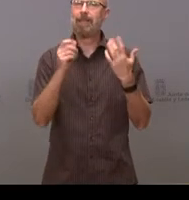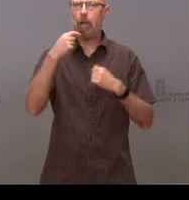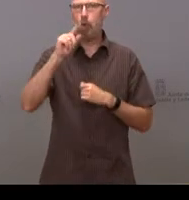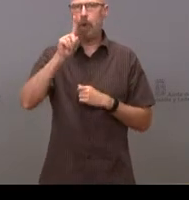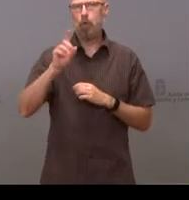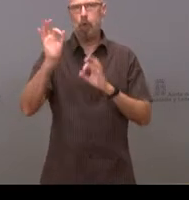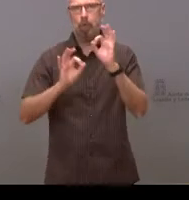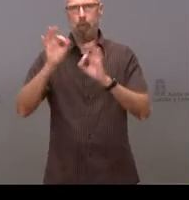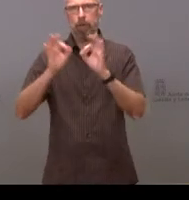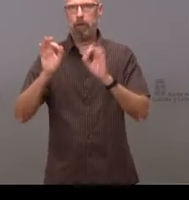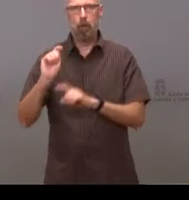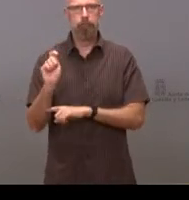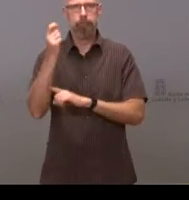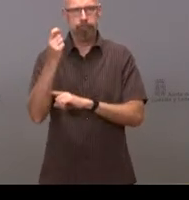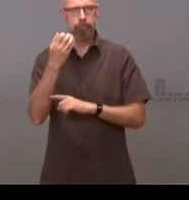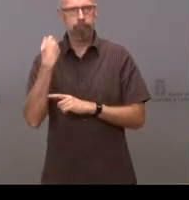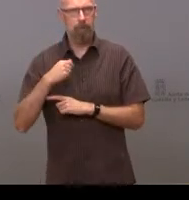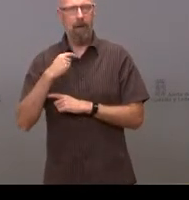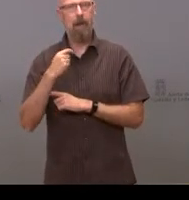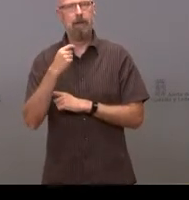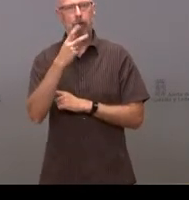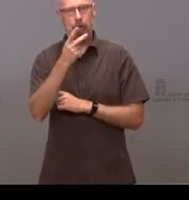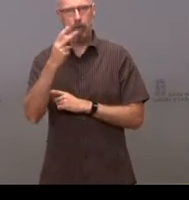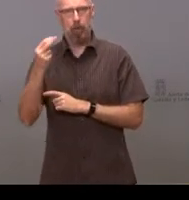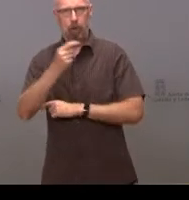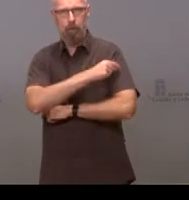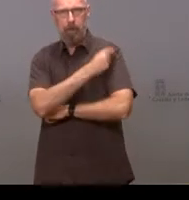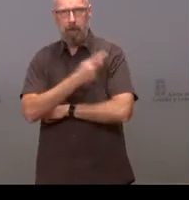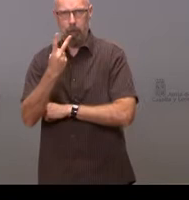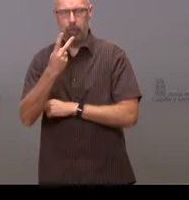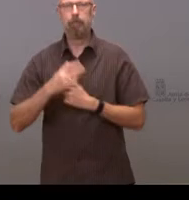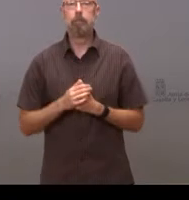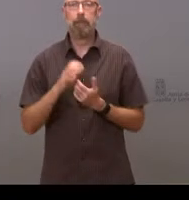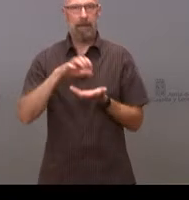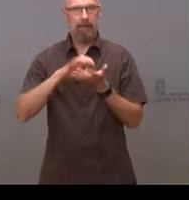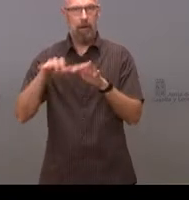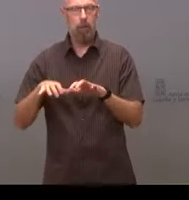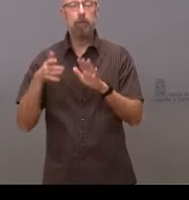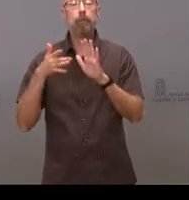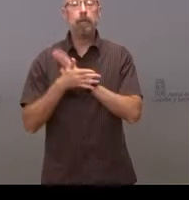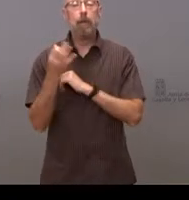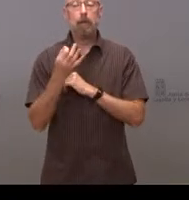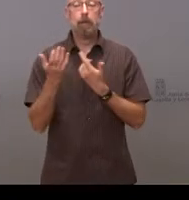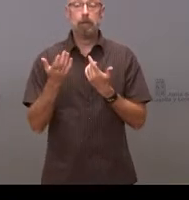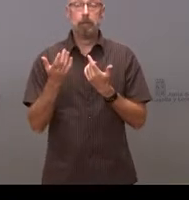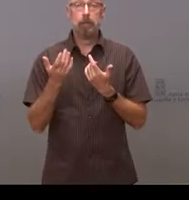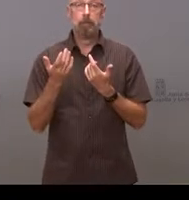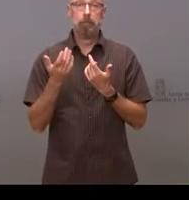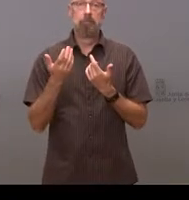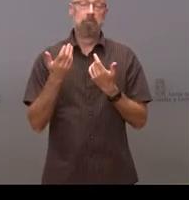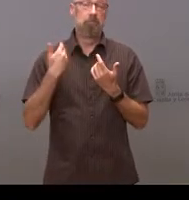población total con pauta completa en Castilla y León. Y supone, como también he comentado anteriormente, 1